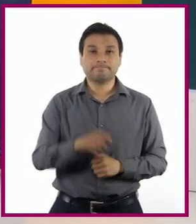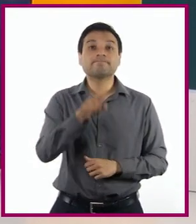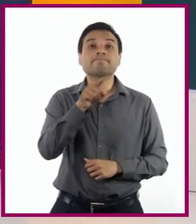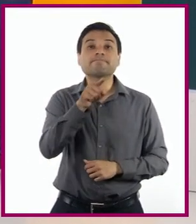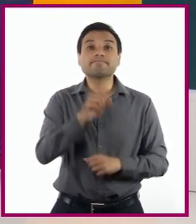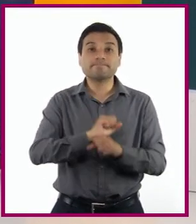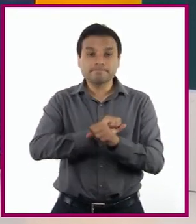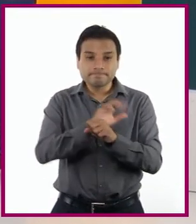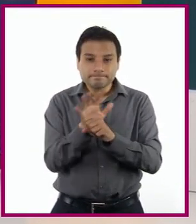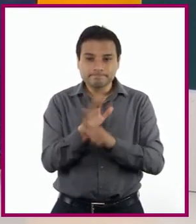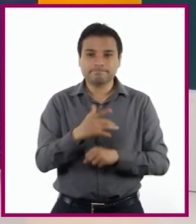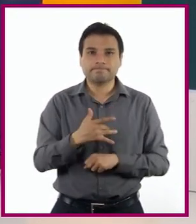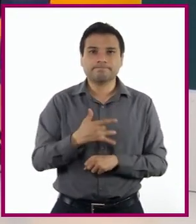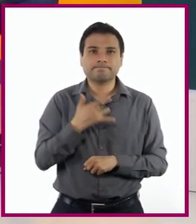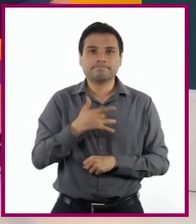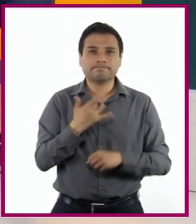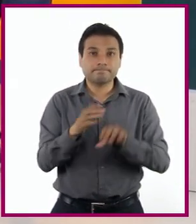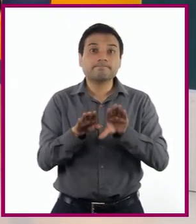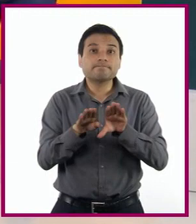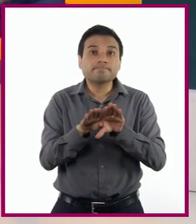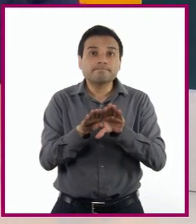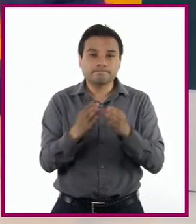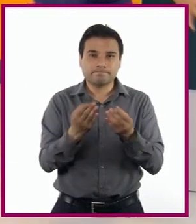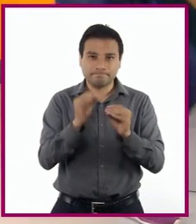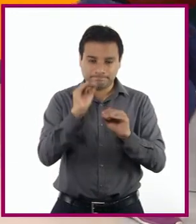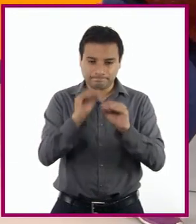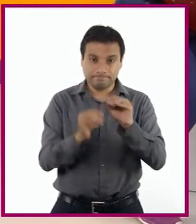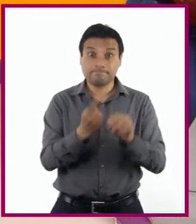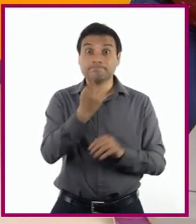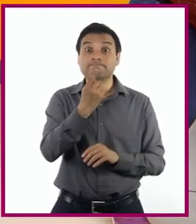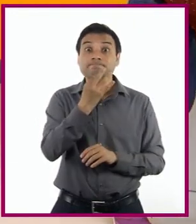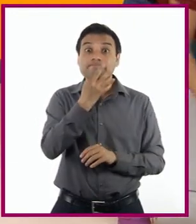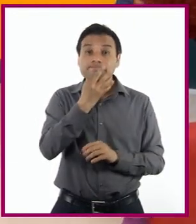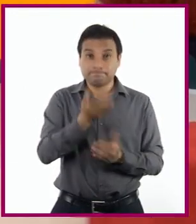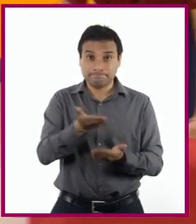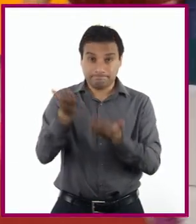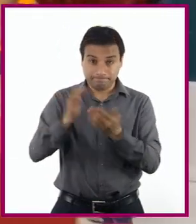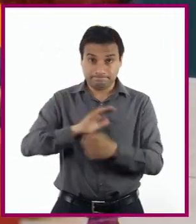la pandemia ¡Corre tiempo! ¡Adelante!